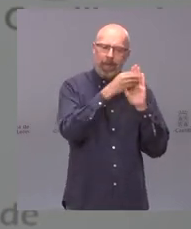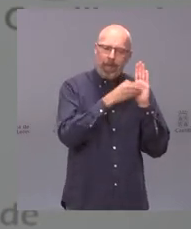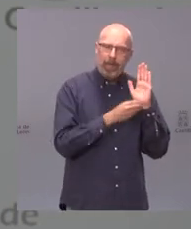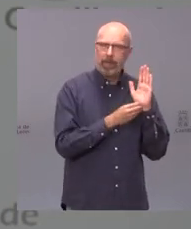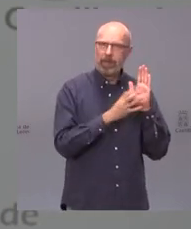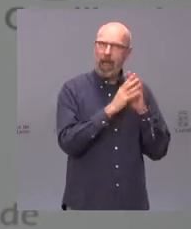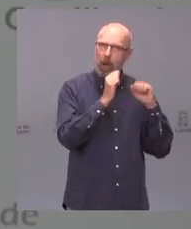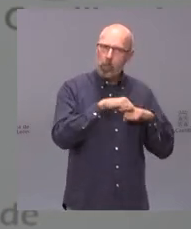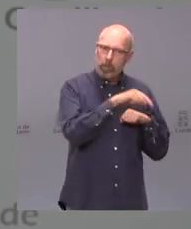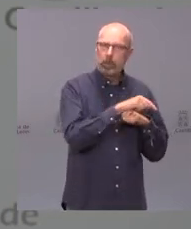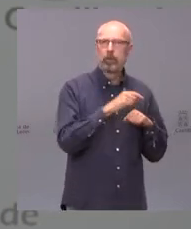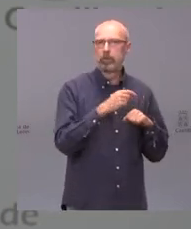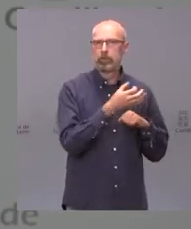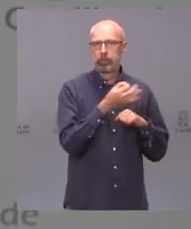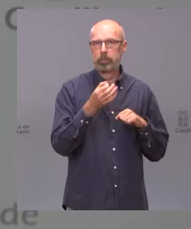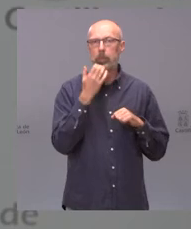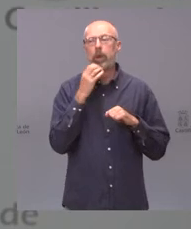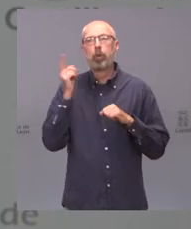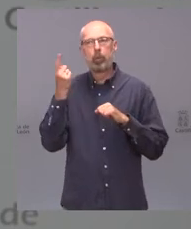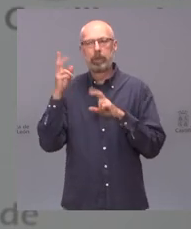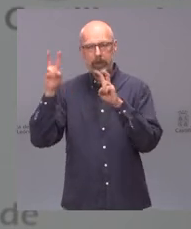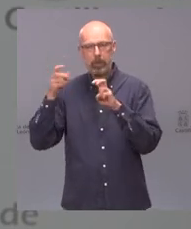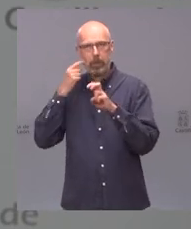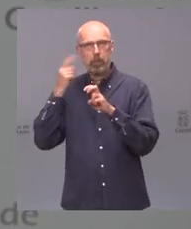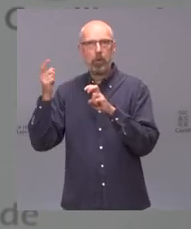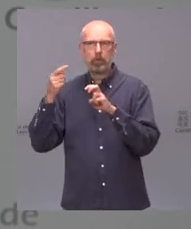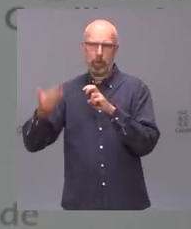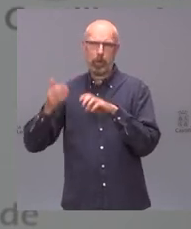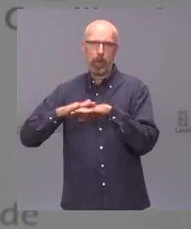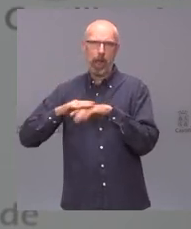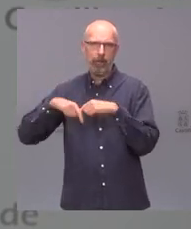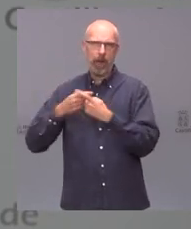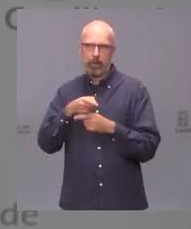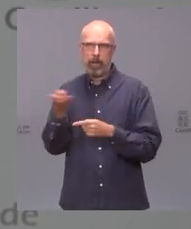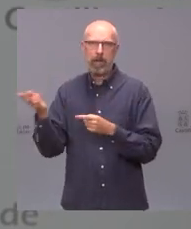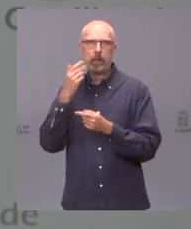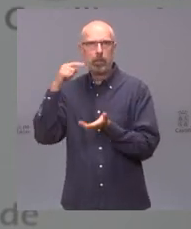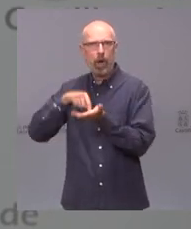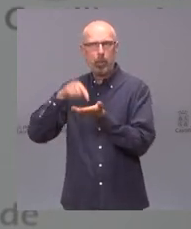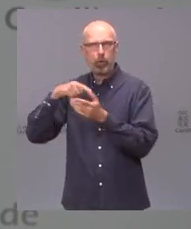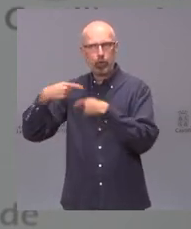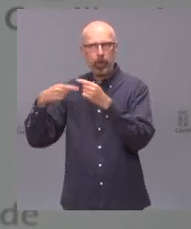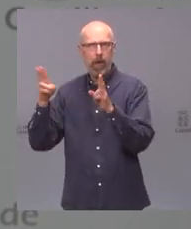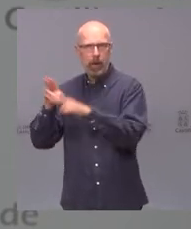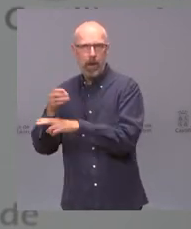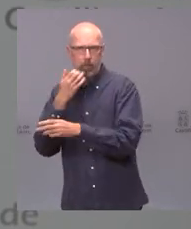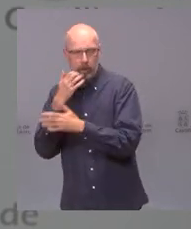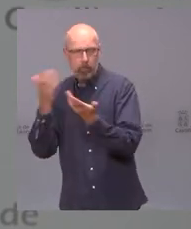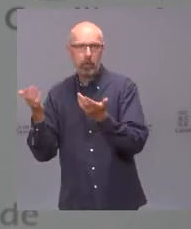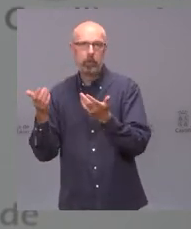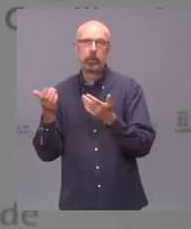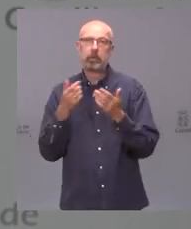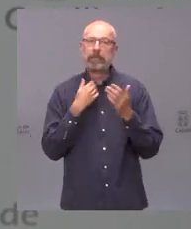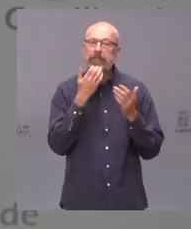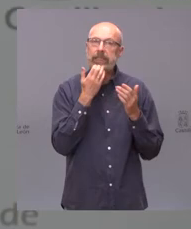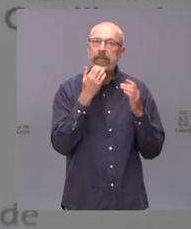que es la eliminación del impuesto de sucesiones pues yo veo que si se ha superado o sea o que ni una pandemia